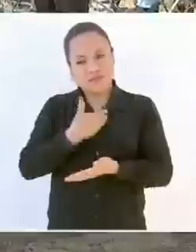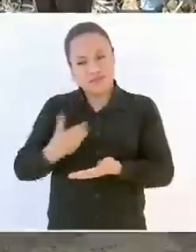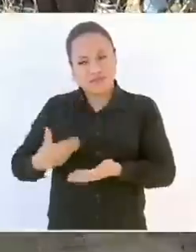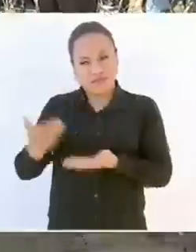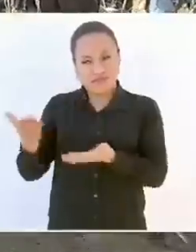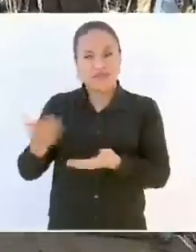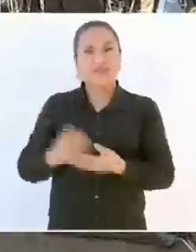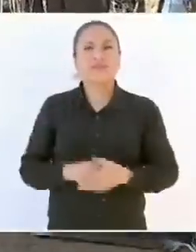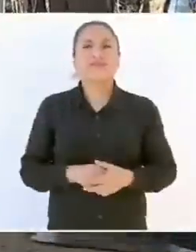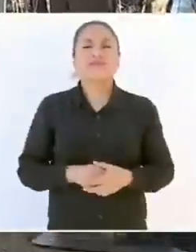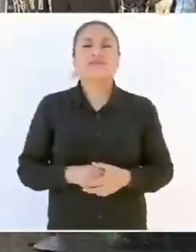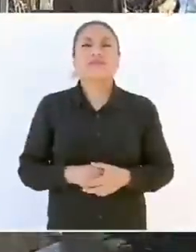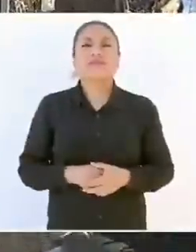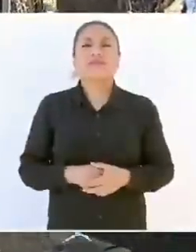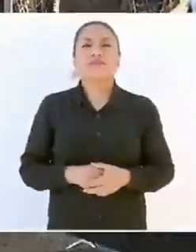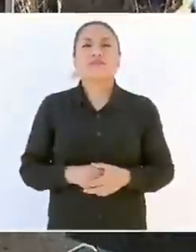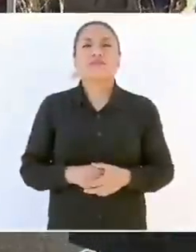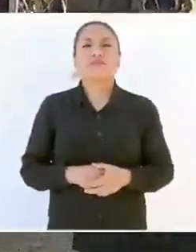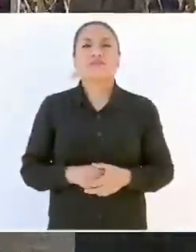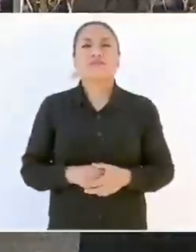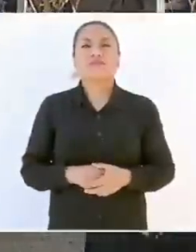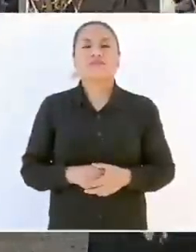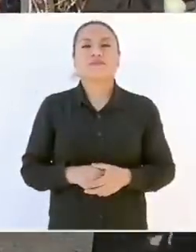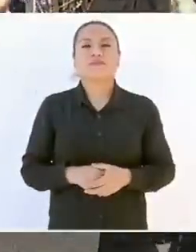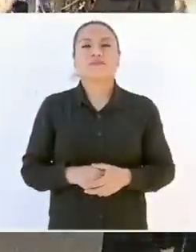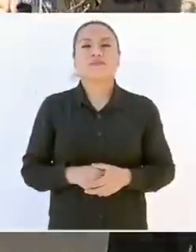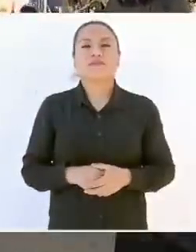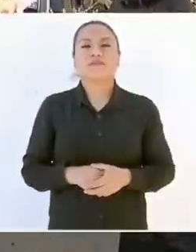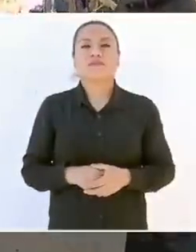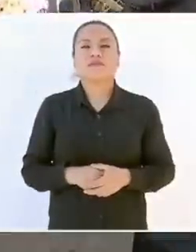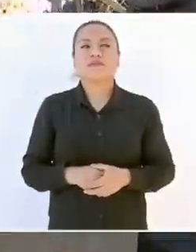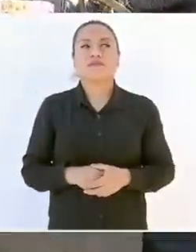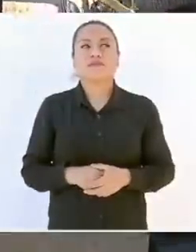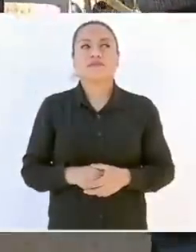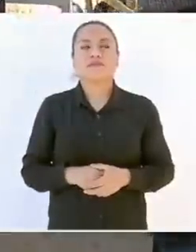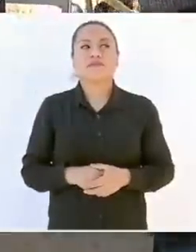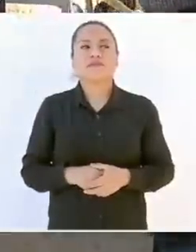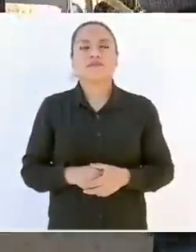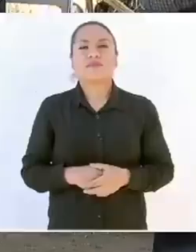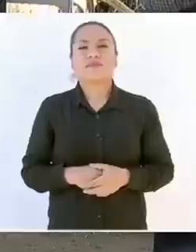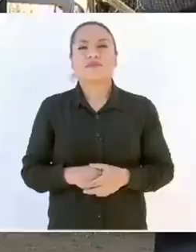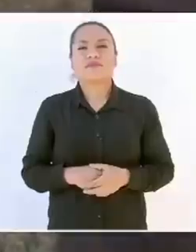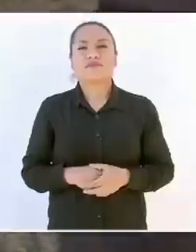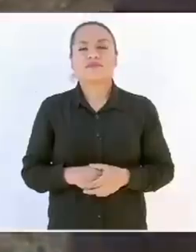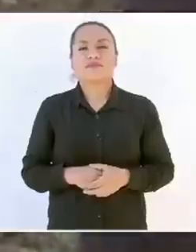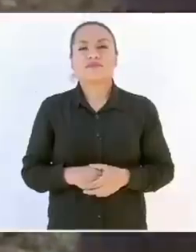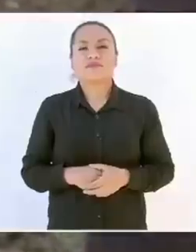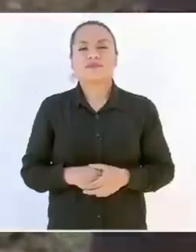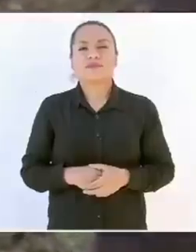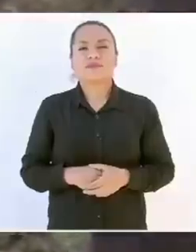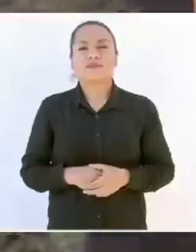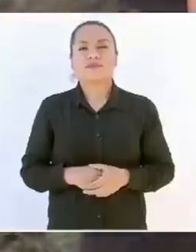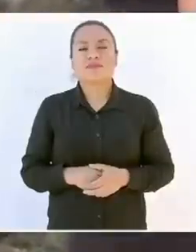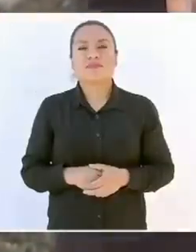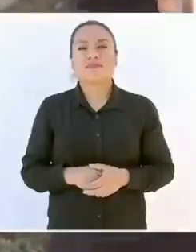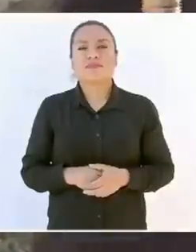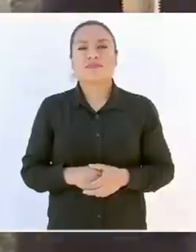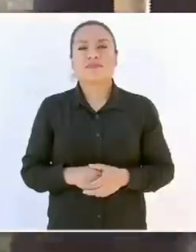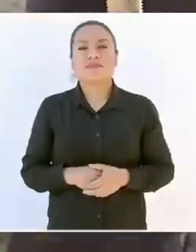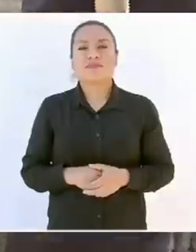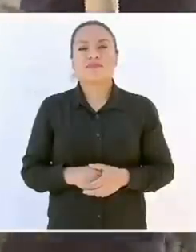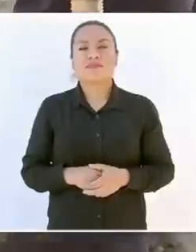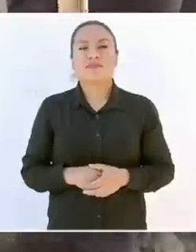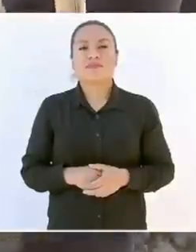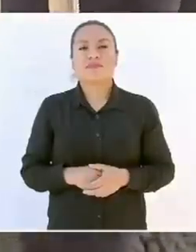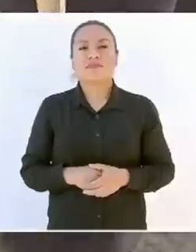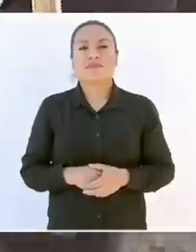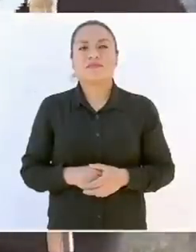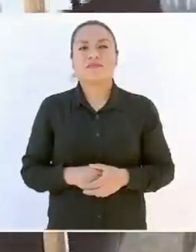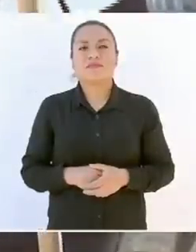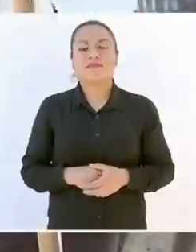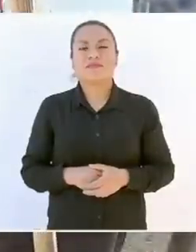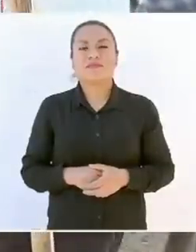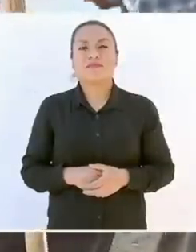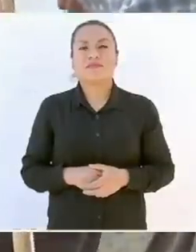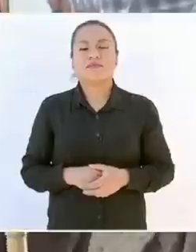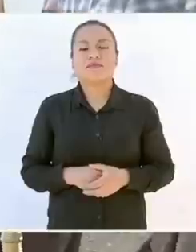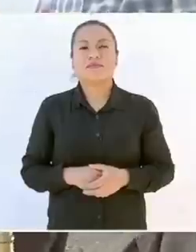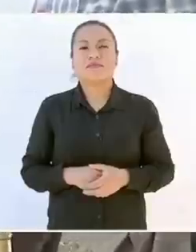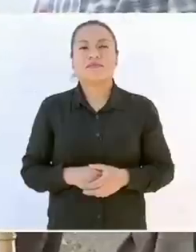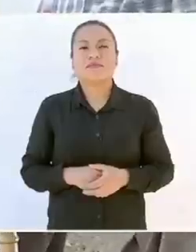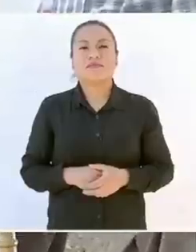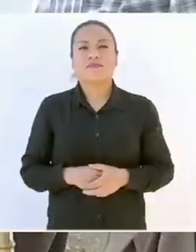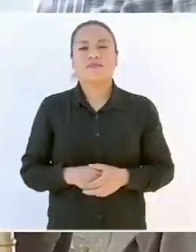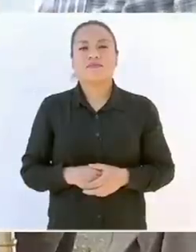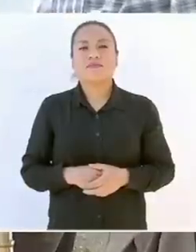favor,